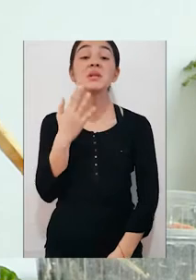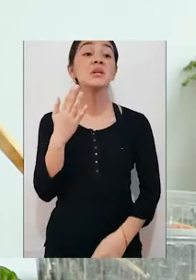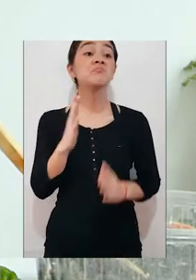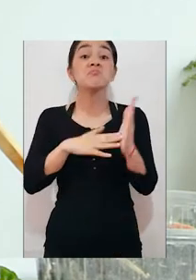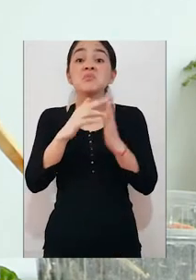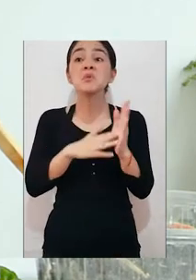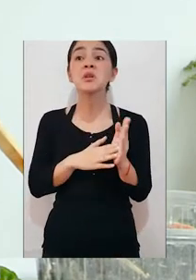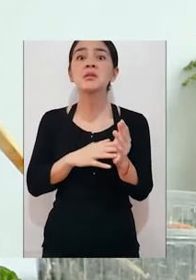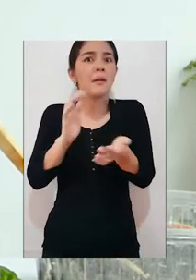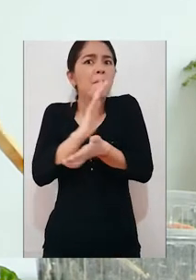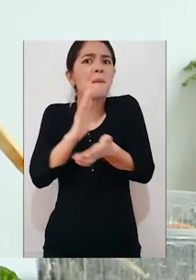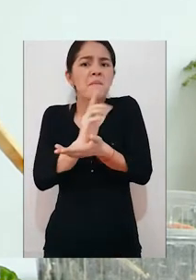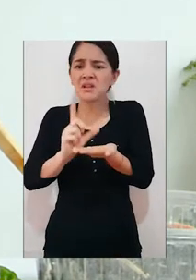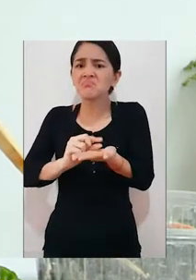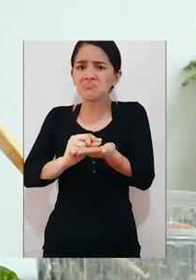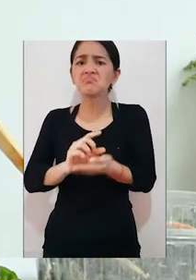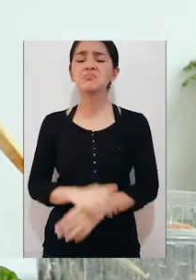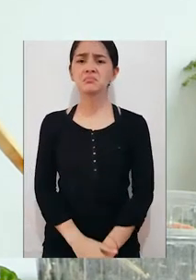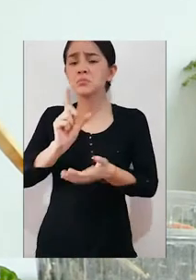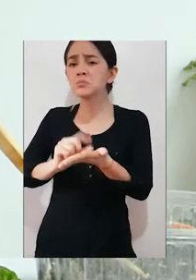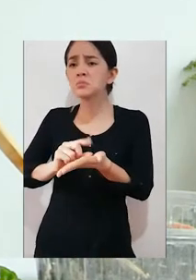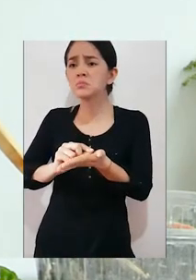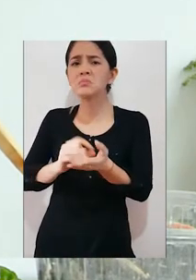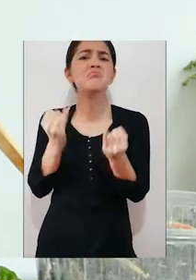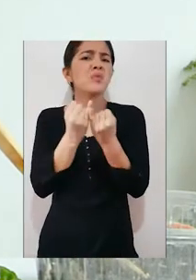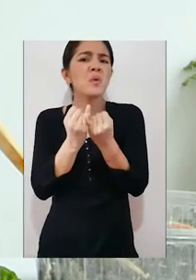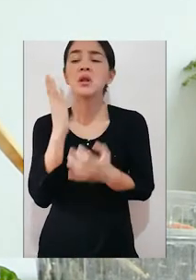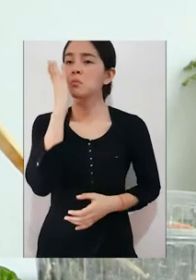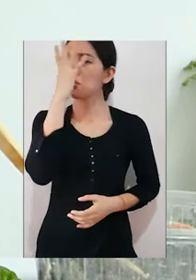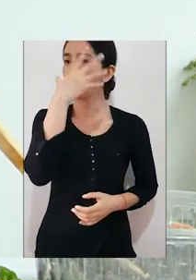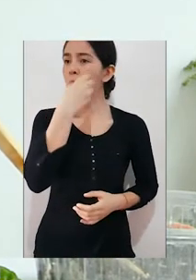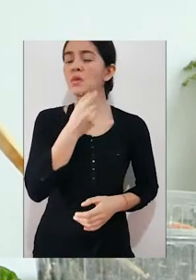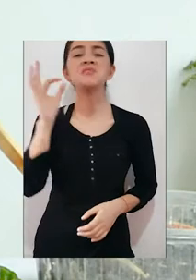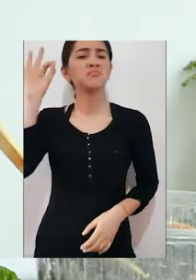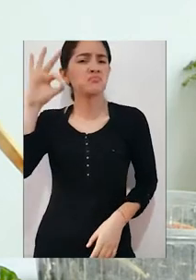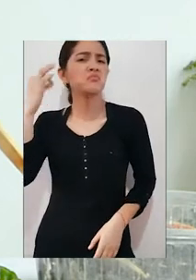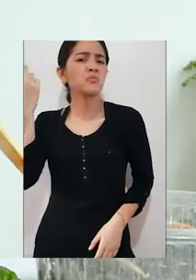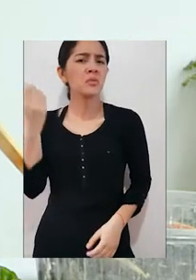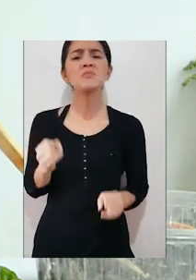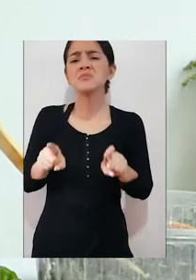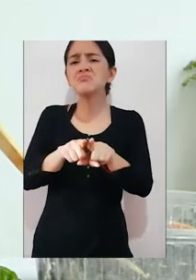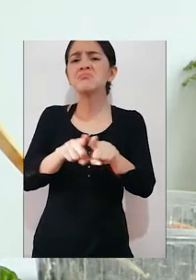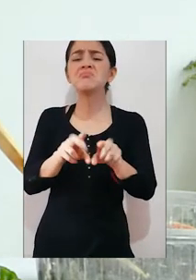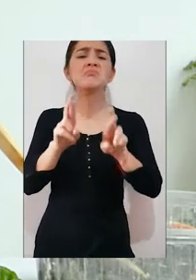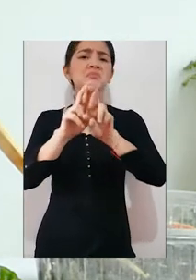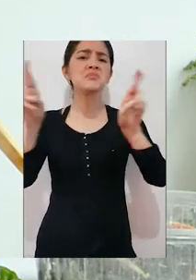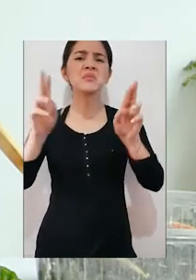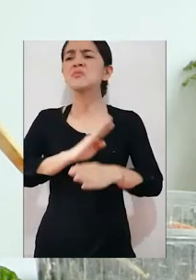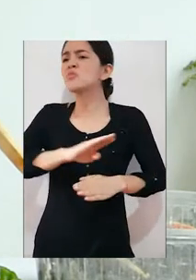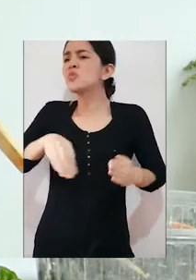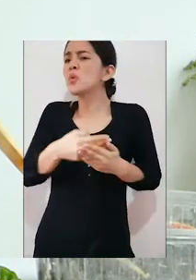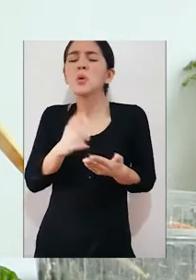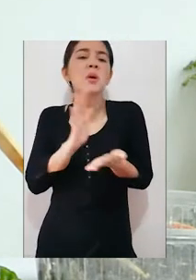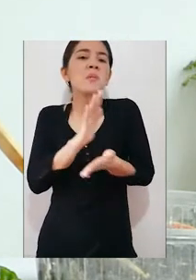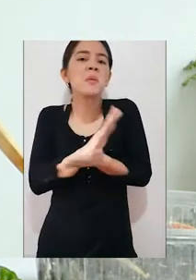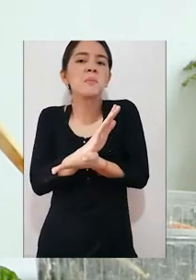pueden forrarla con papel y pegamento. Igual queda muy bonita y es una forma también de reciclar todo aquel tipo de papel